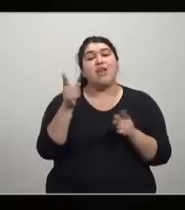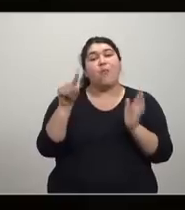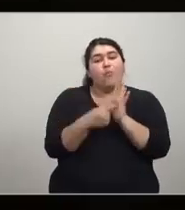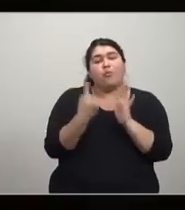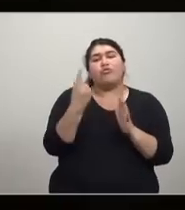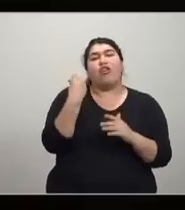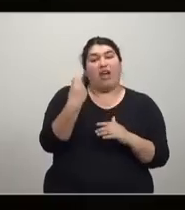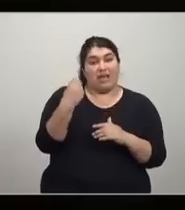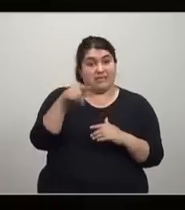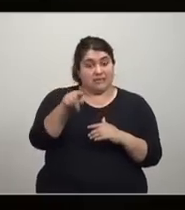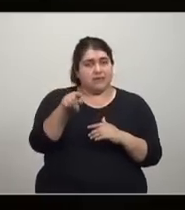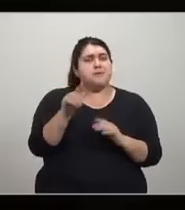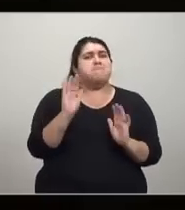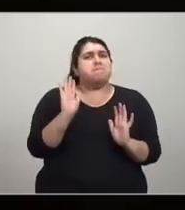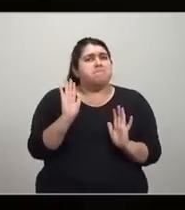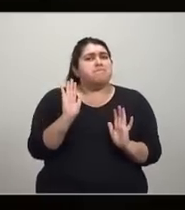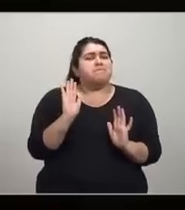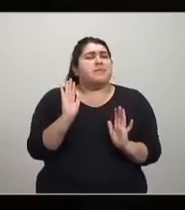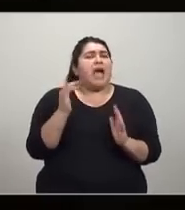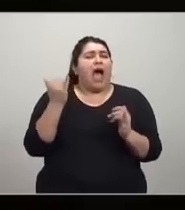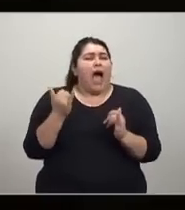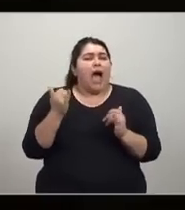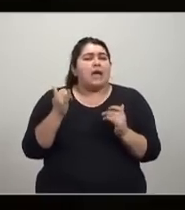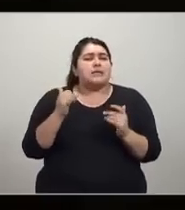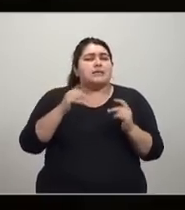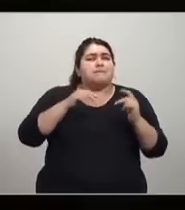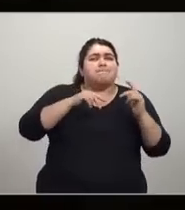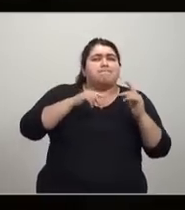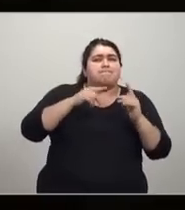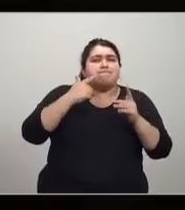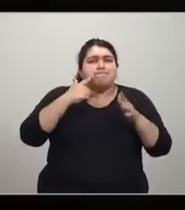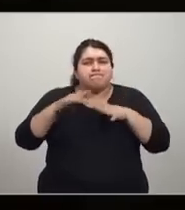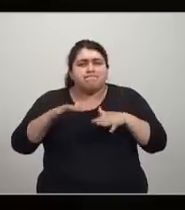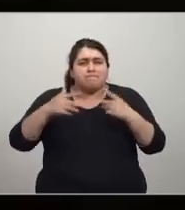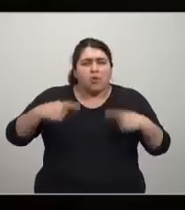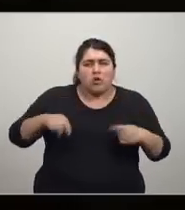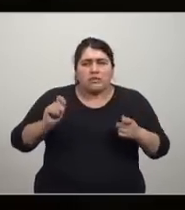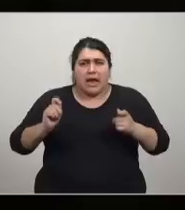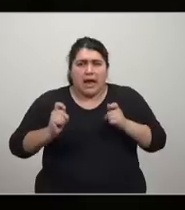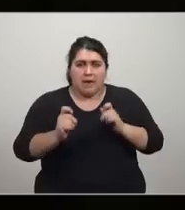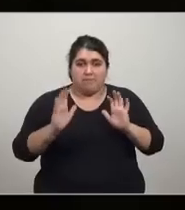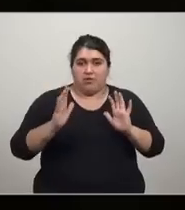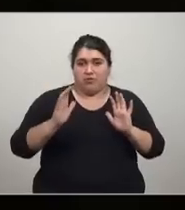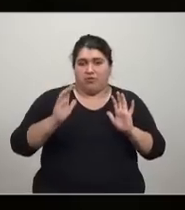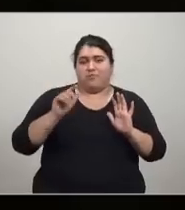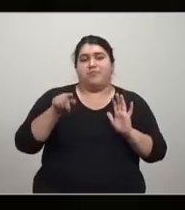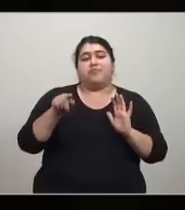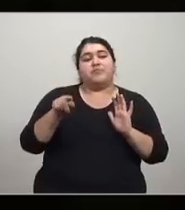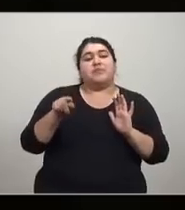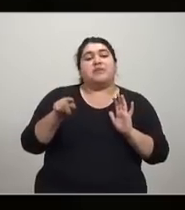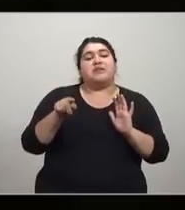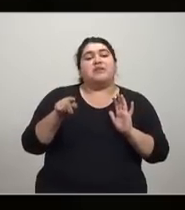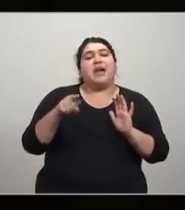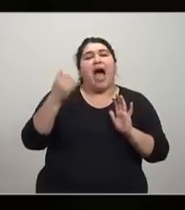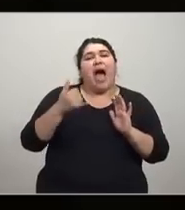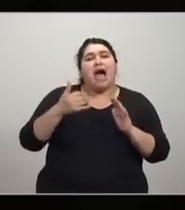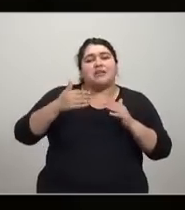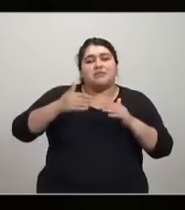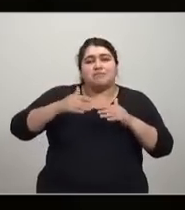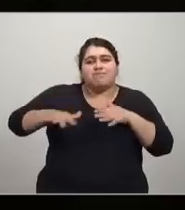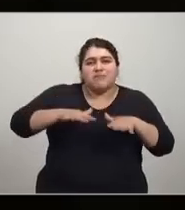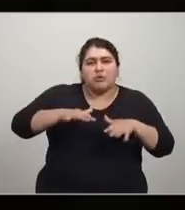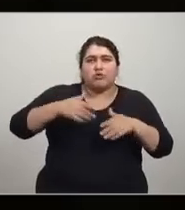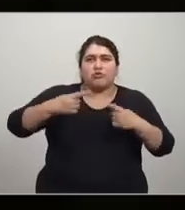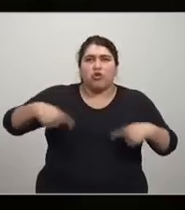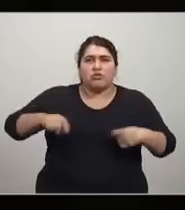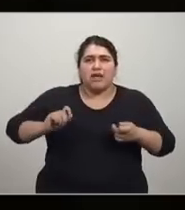¿no? Que cambios cuantitativos, y esta era una de las leyes de la dialéctica marxista, produce cambios cuantitativos.